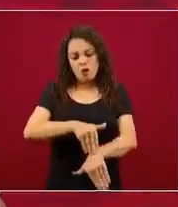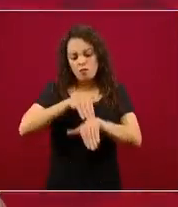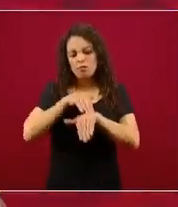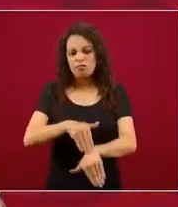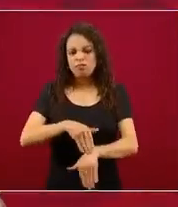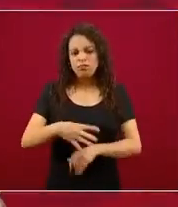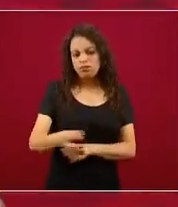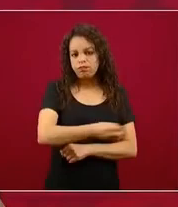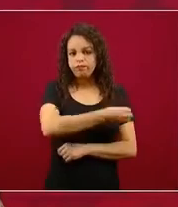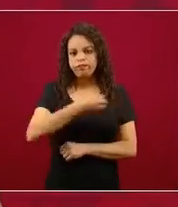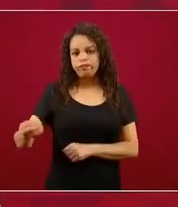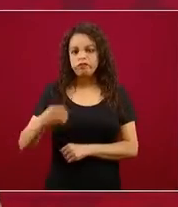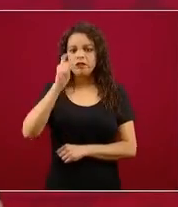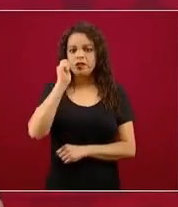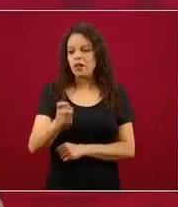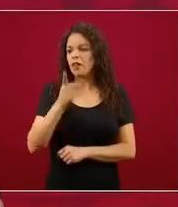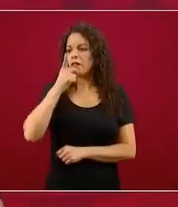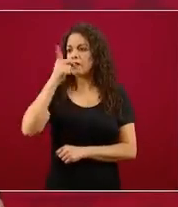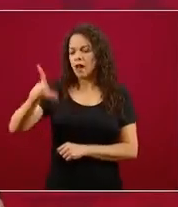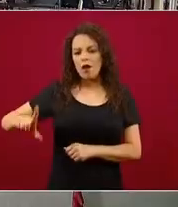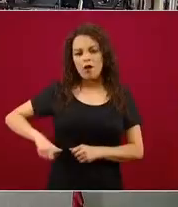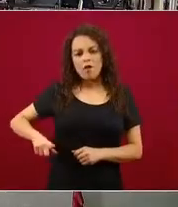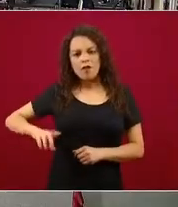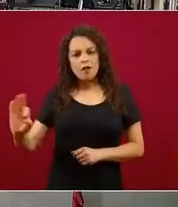a las disposiciones federales.